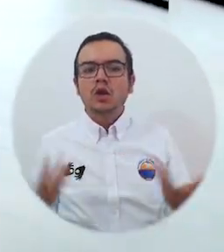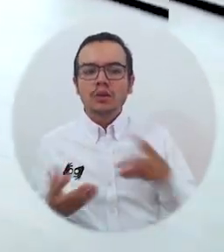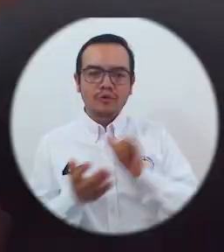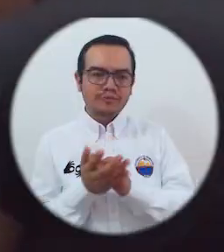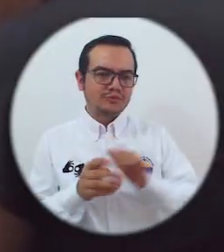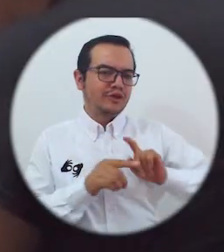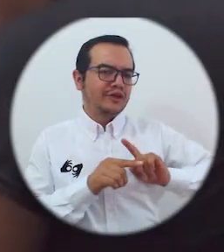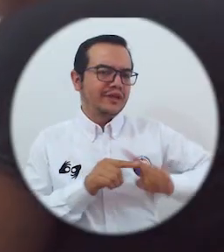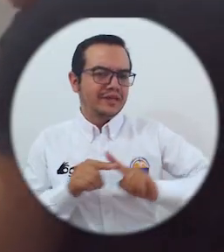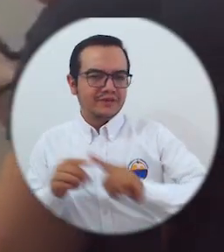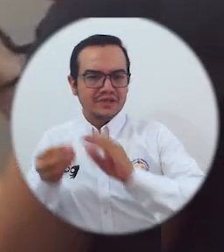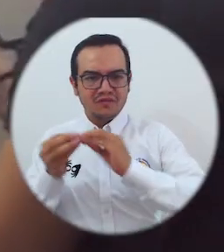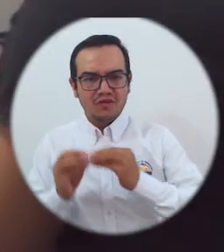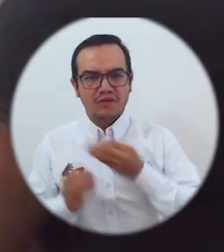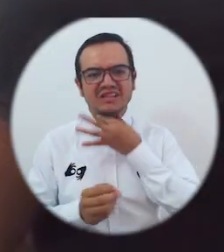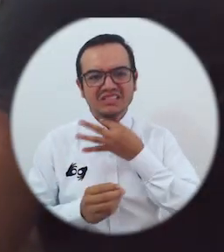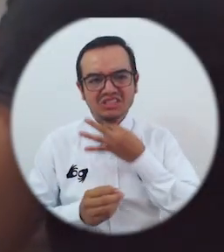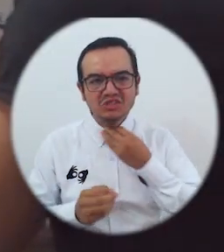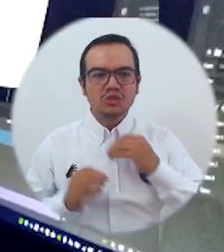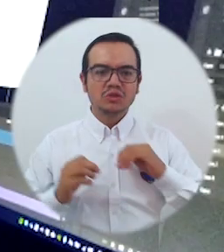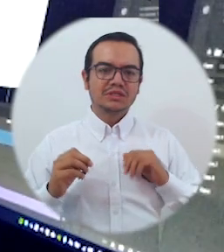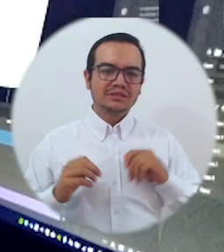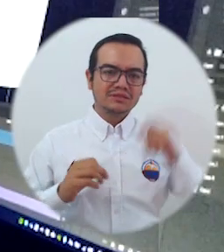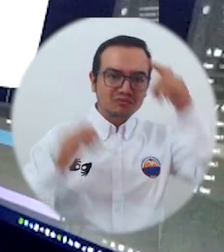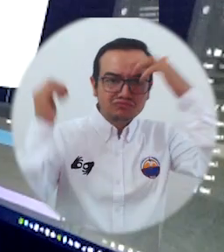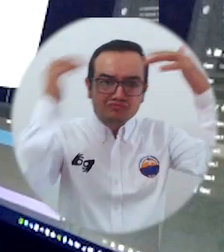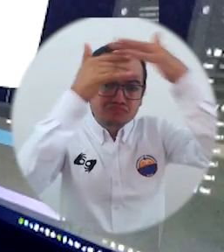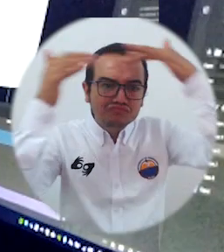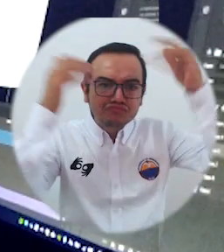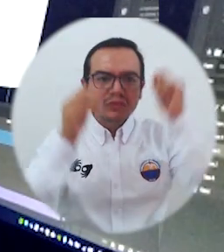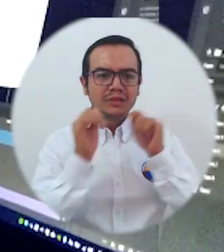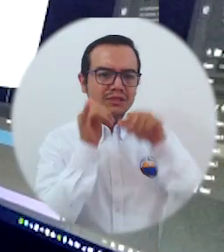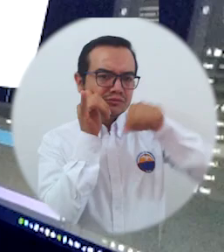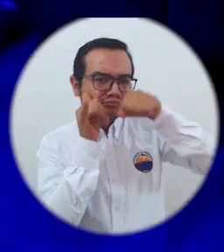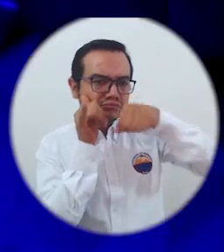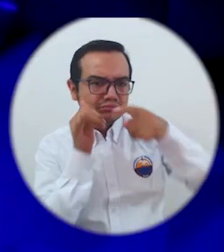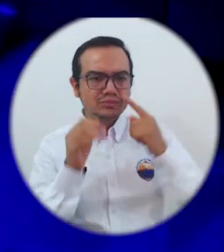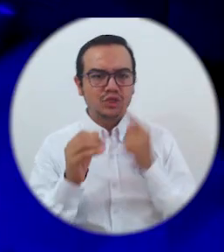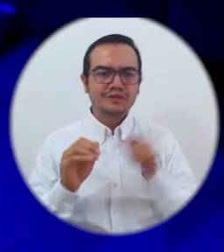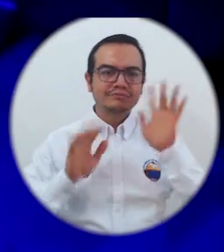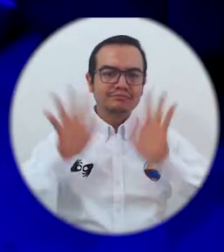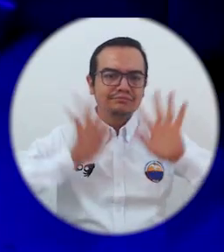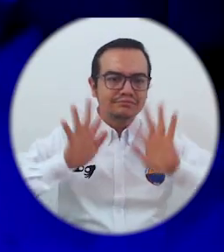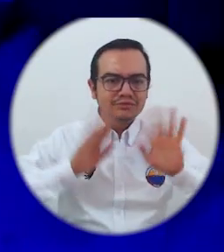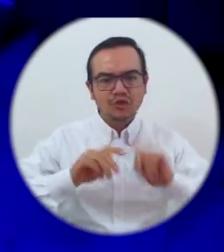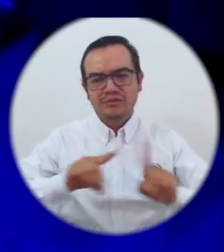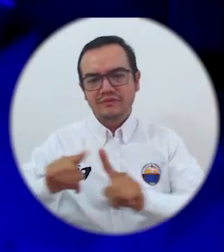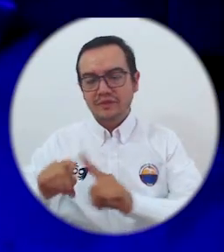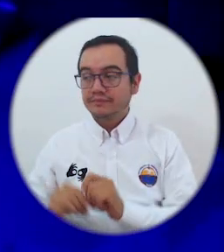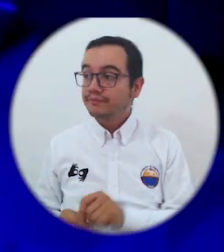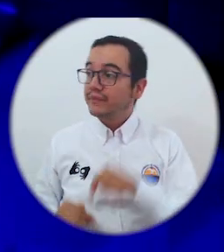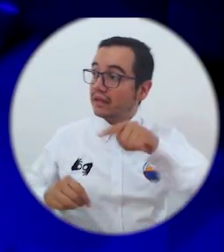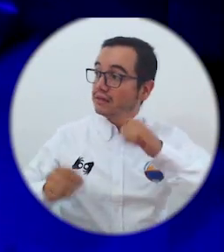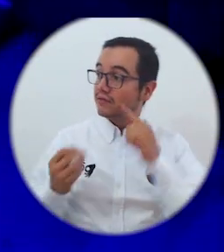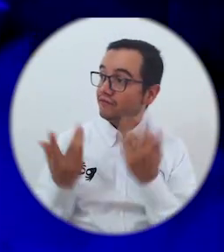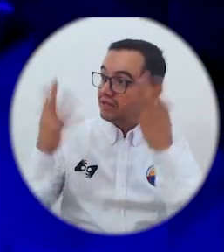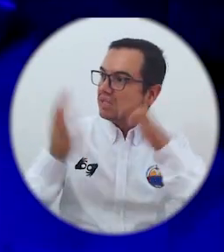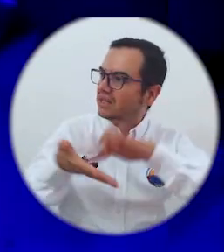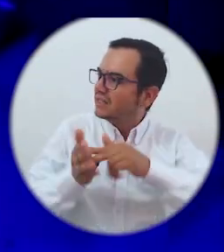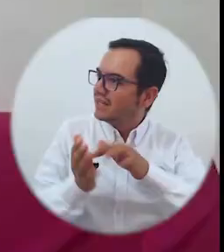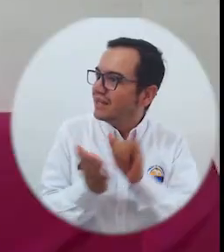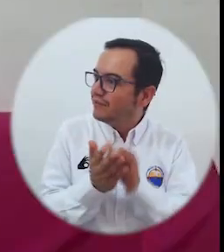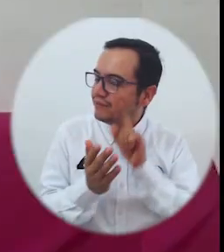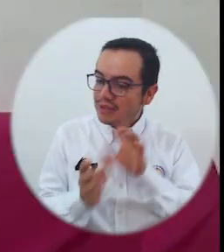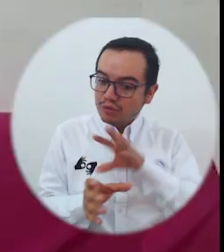ser grabadas dentro de casa, producidas en todos los géneros y categorías, siendo estas ficción, documental, animación, etc.